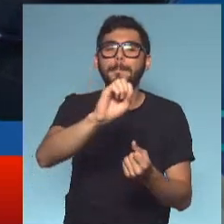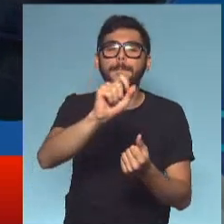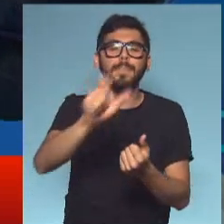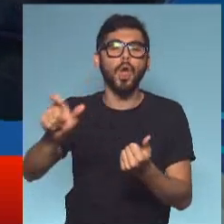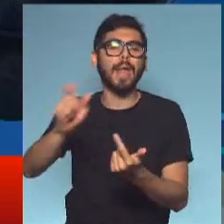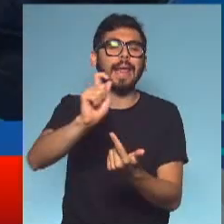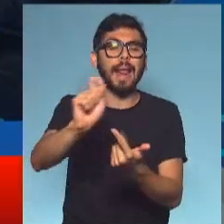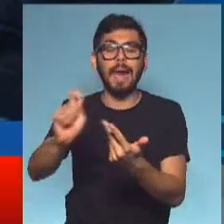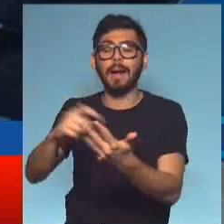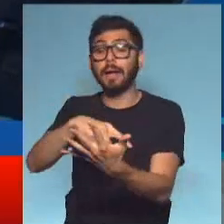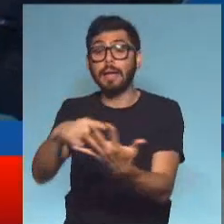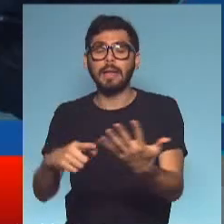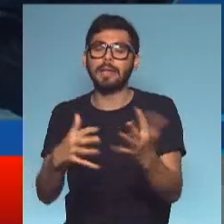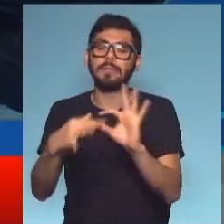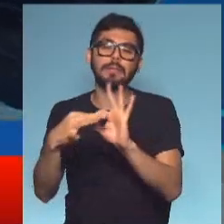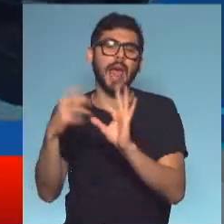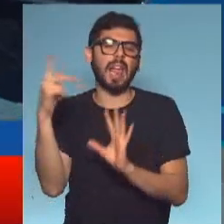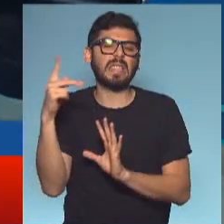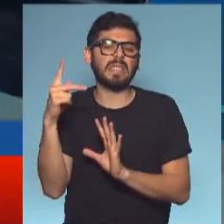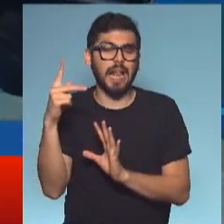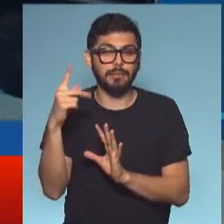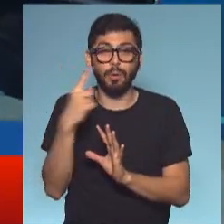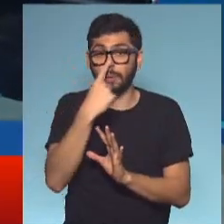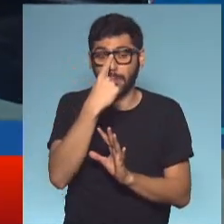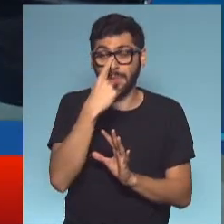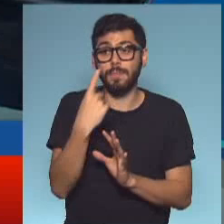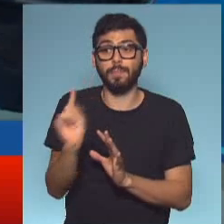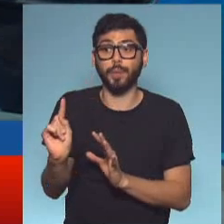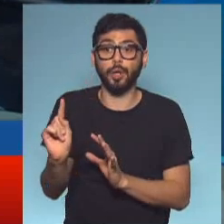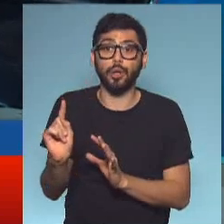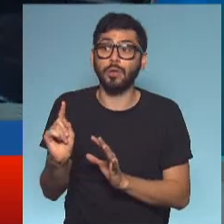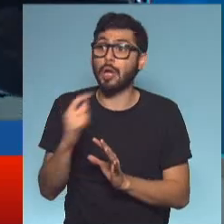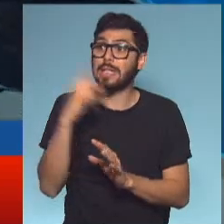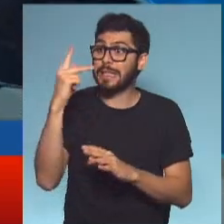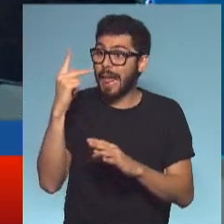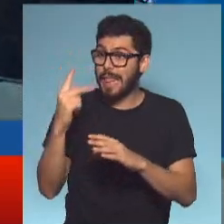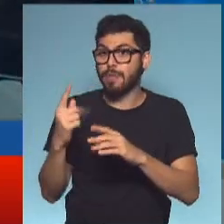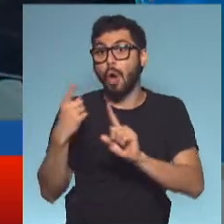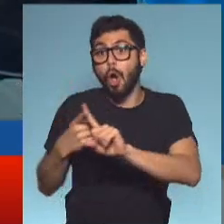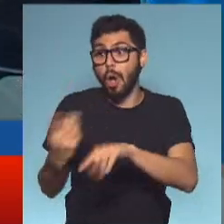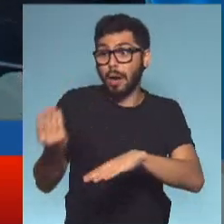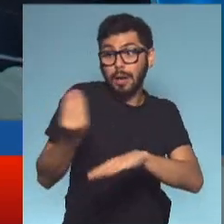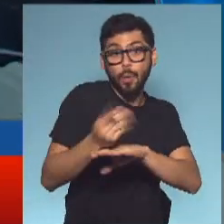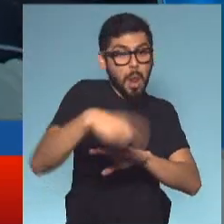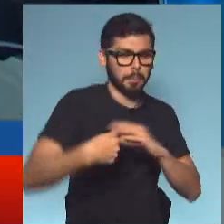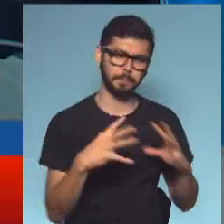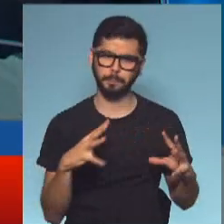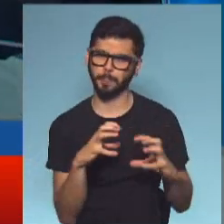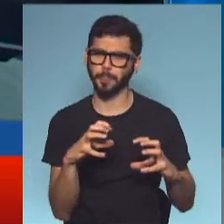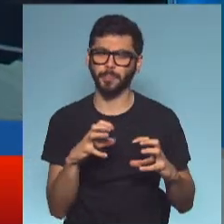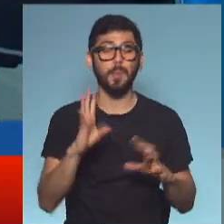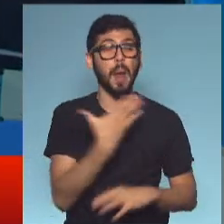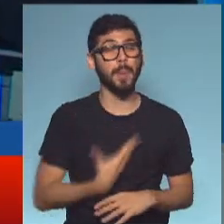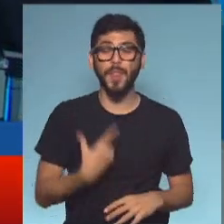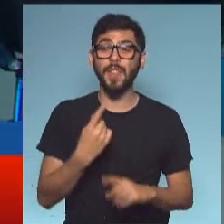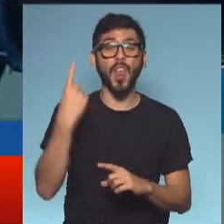mucho más vinculados al quillerismo, que es algo que, lejos de aceitar la situación, la complicaría todavía más. No, el presidente además lo dijo